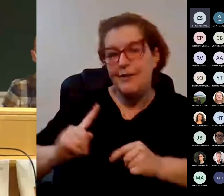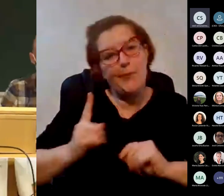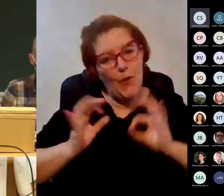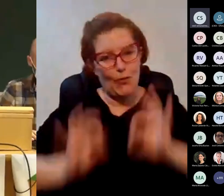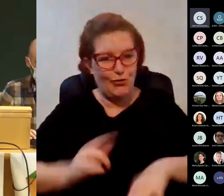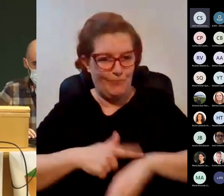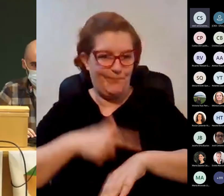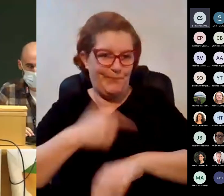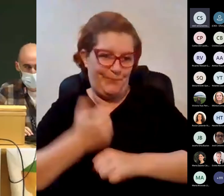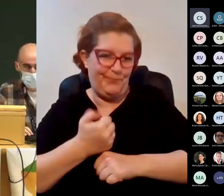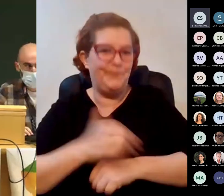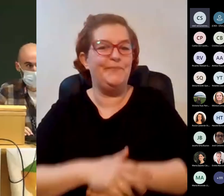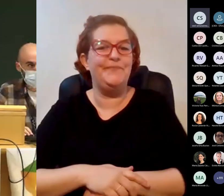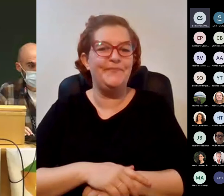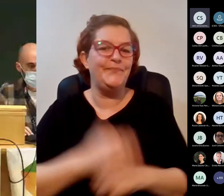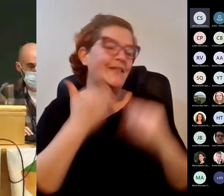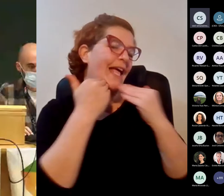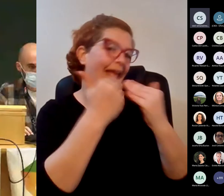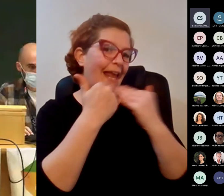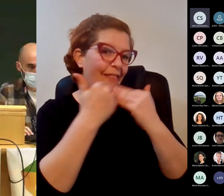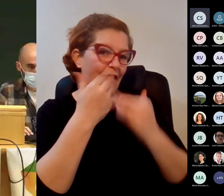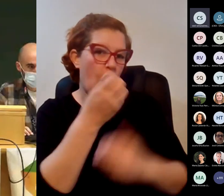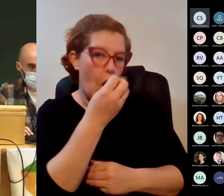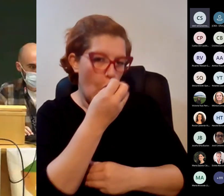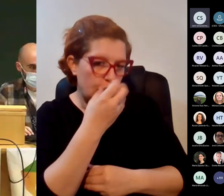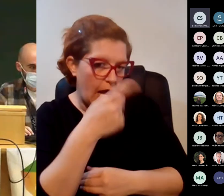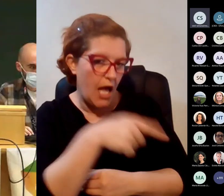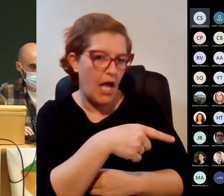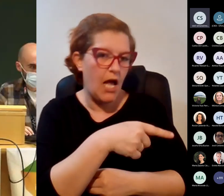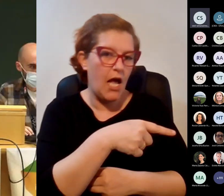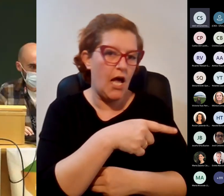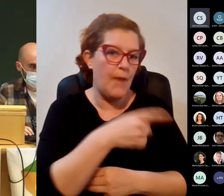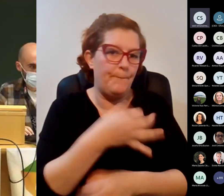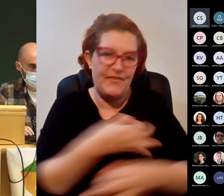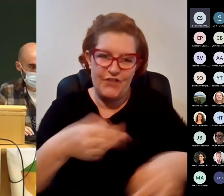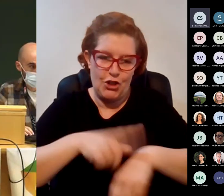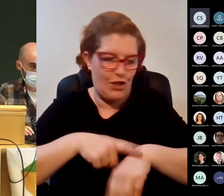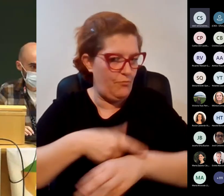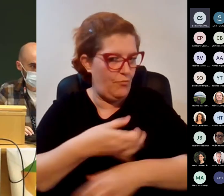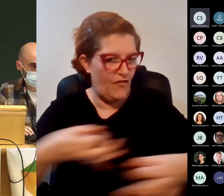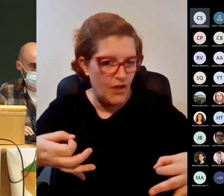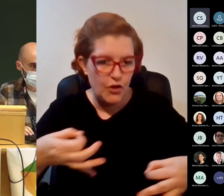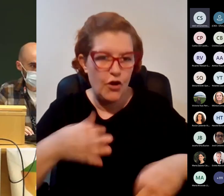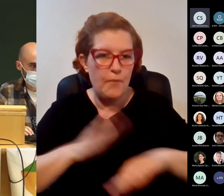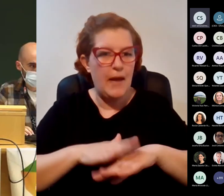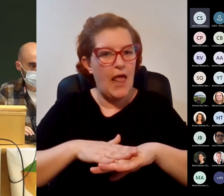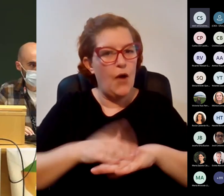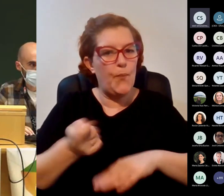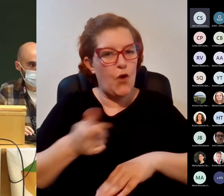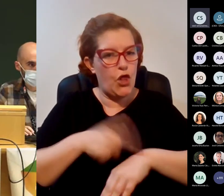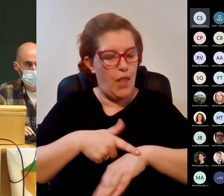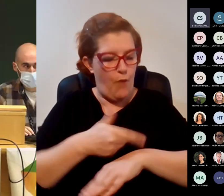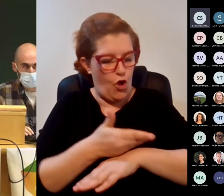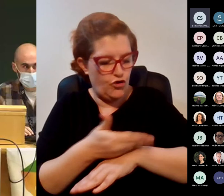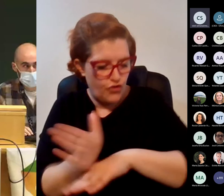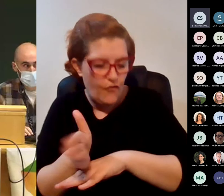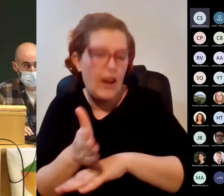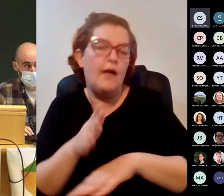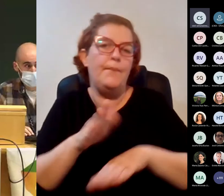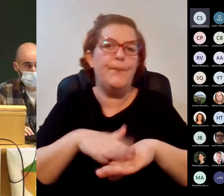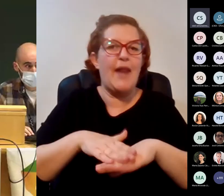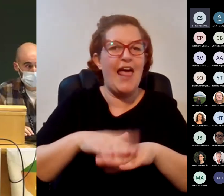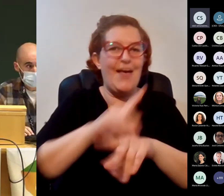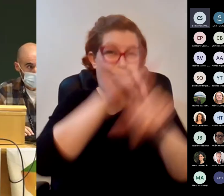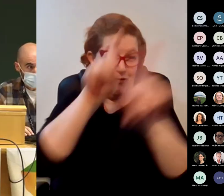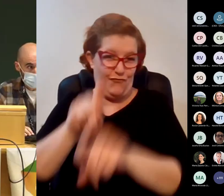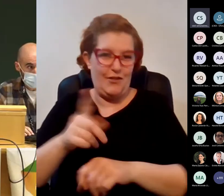perfecto muchas gracias Rosa perfecto de tiempo así vamos a así contamos pues con un poco más de tiempo para las preguntas